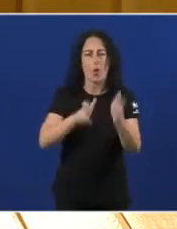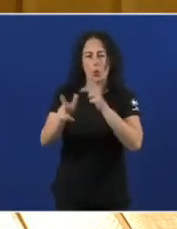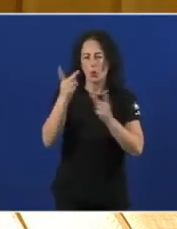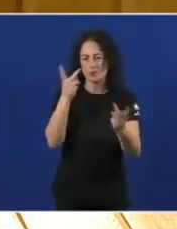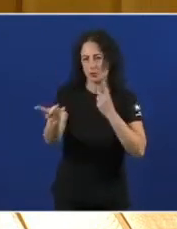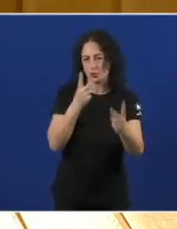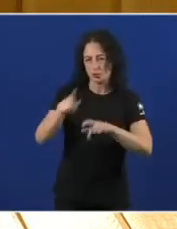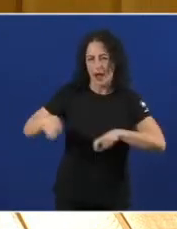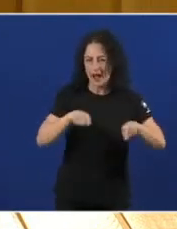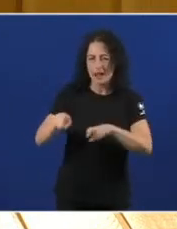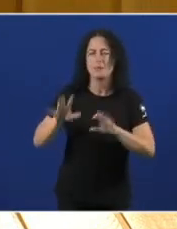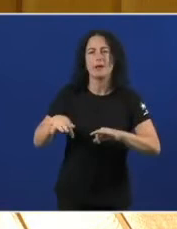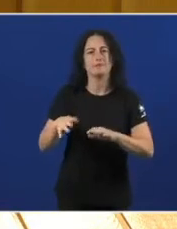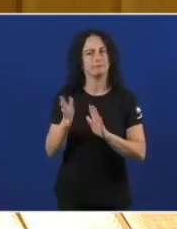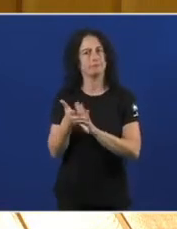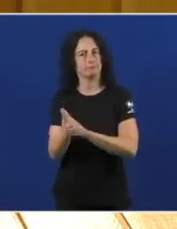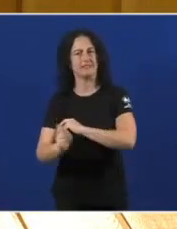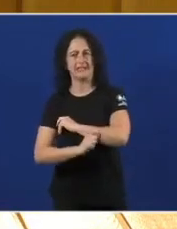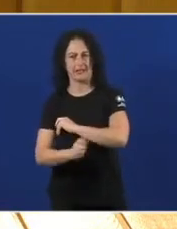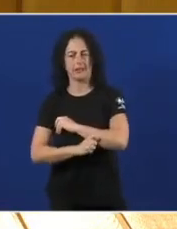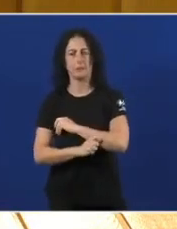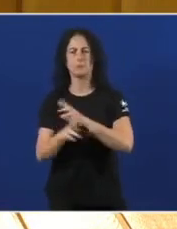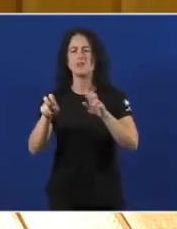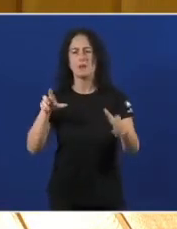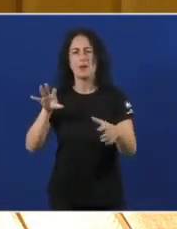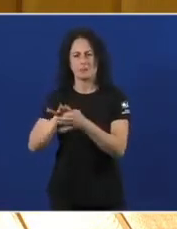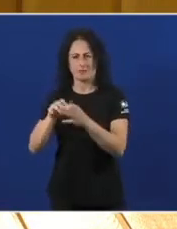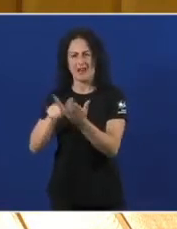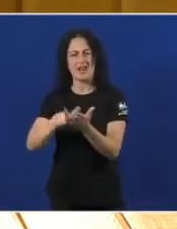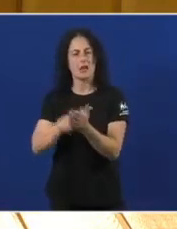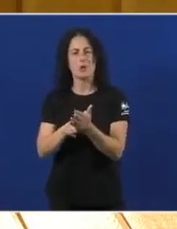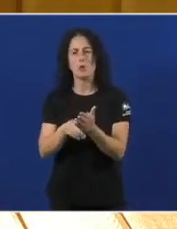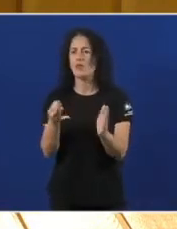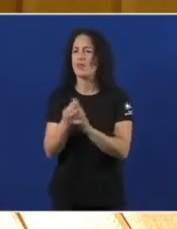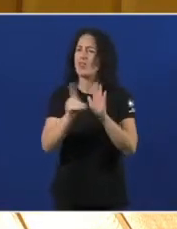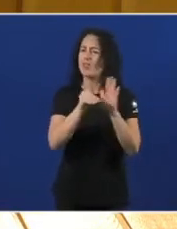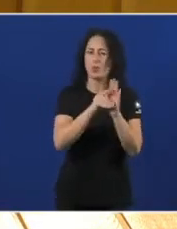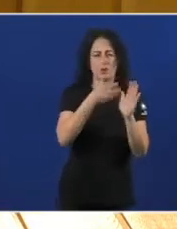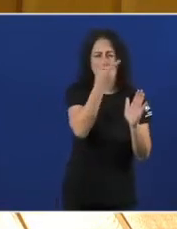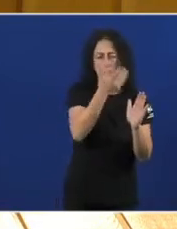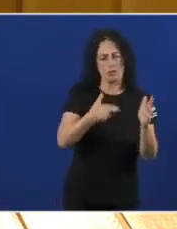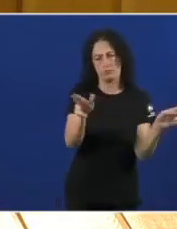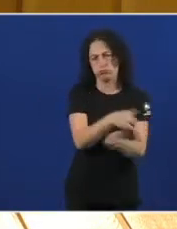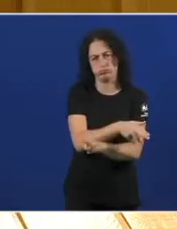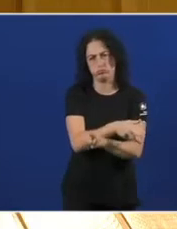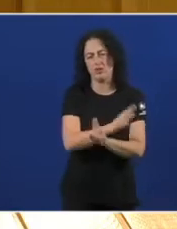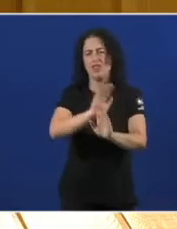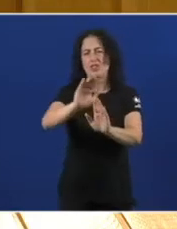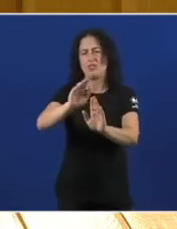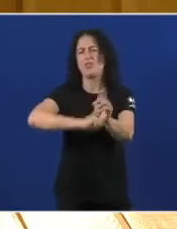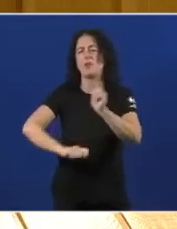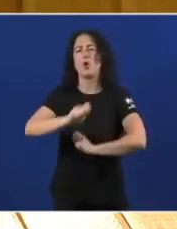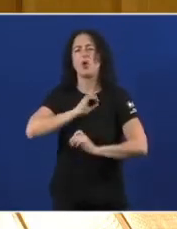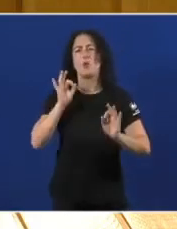Estratéxica No referente A lingua Urse De rogar O decreto Da vergoña E devolver O galego En xino